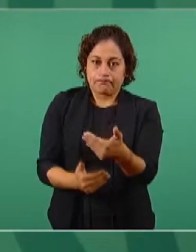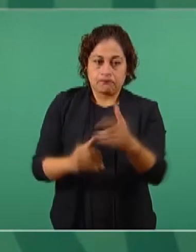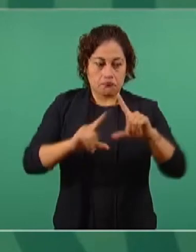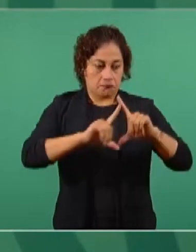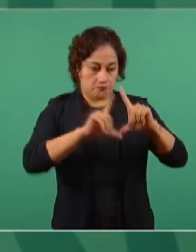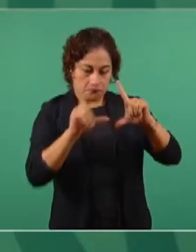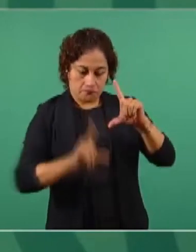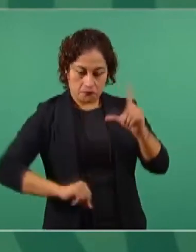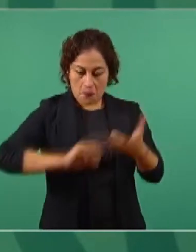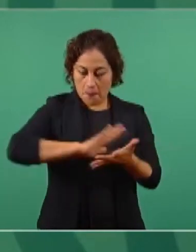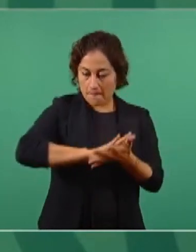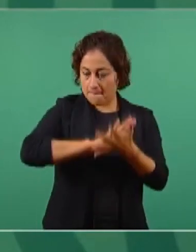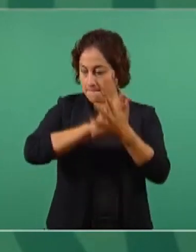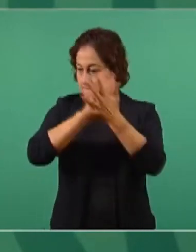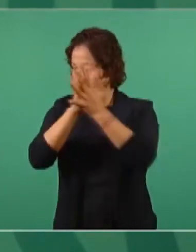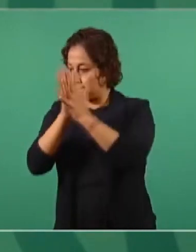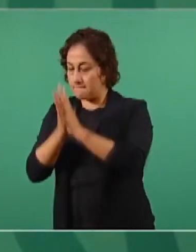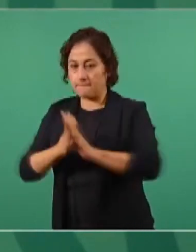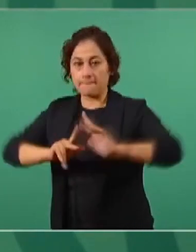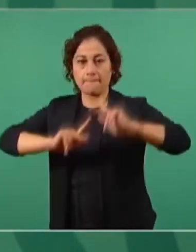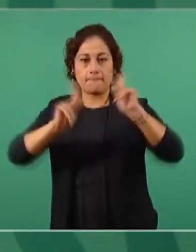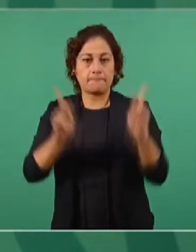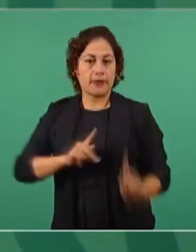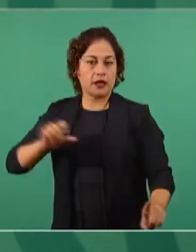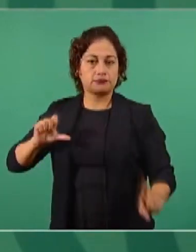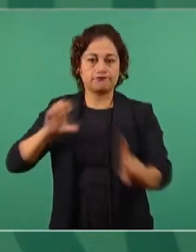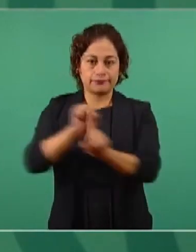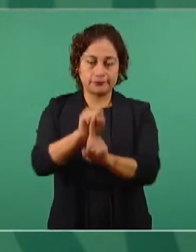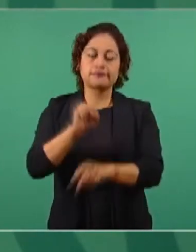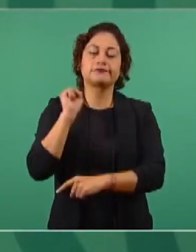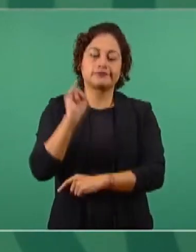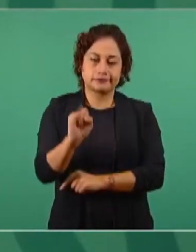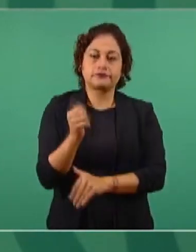va a seguir pacificando a México poco a poco.